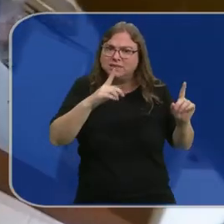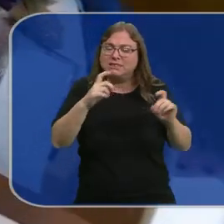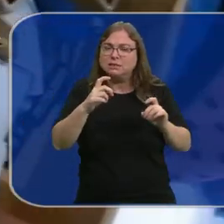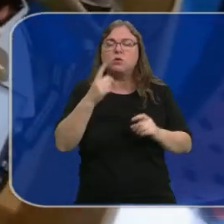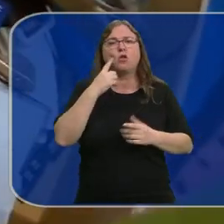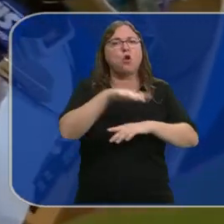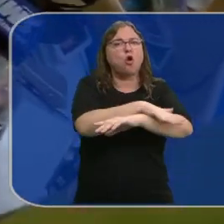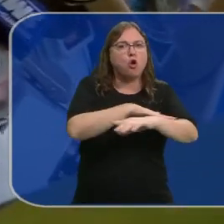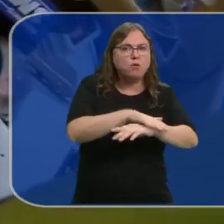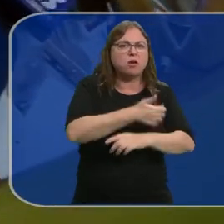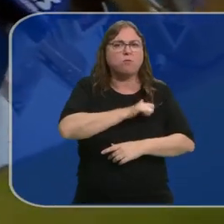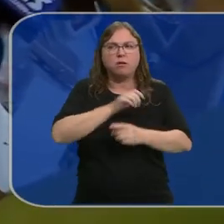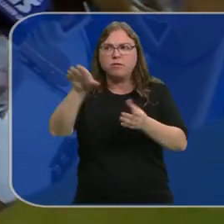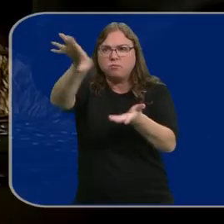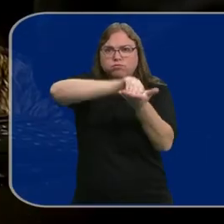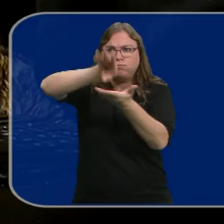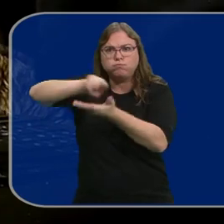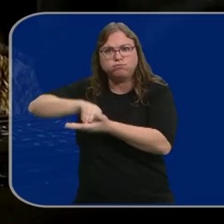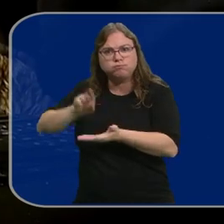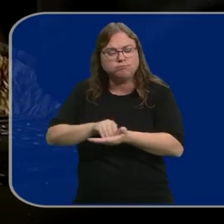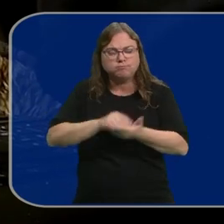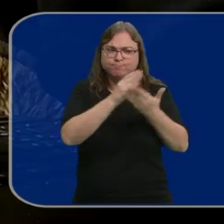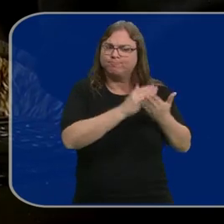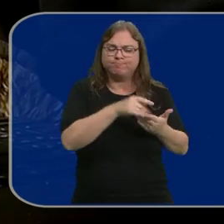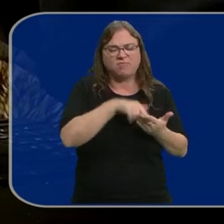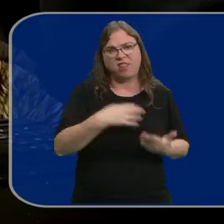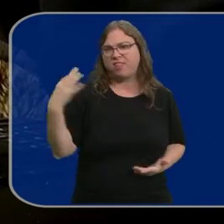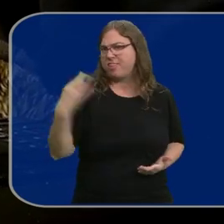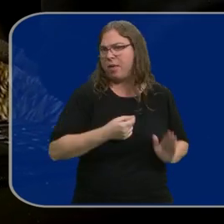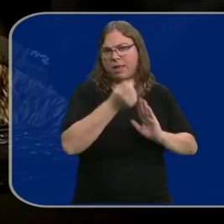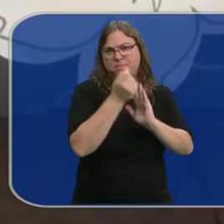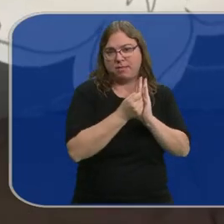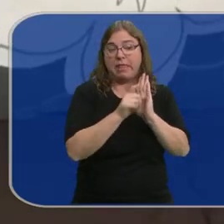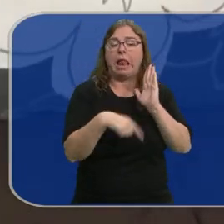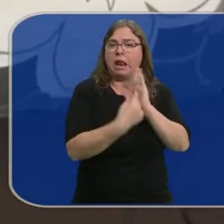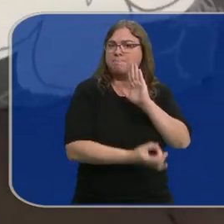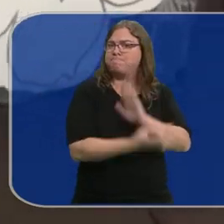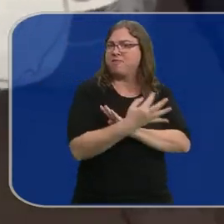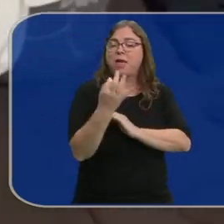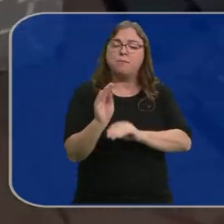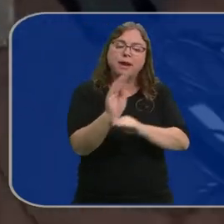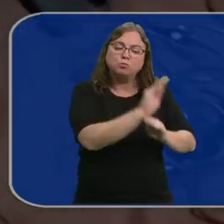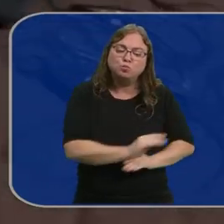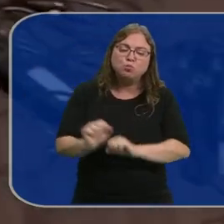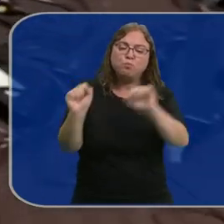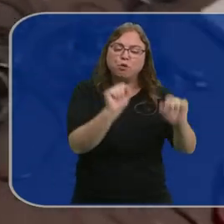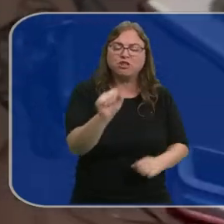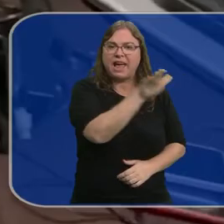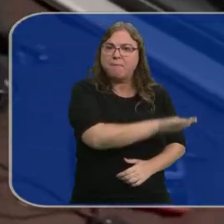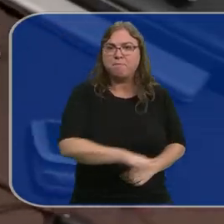y cuerpos policiales de diferentes países. El estudio urge a tomar medidas, también legislativas, para proteger a los menores.